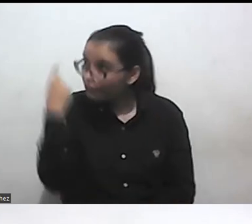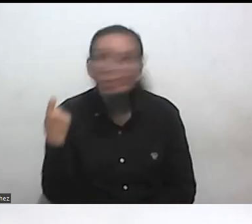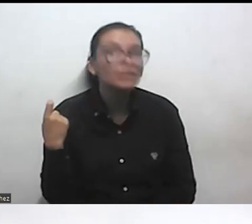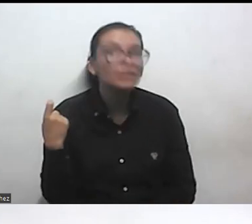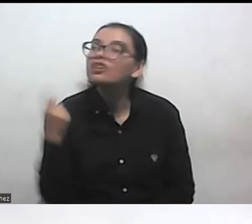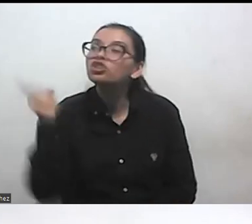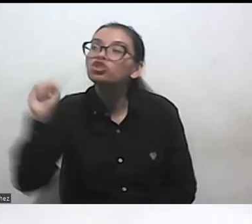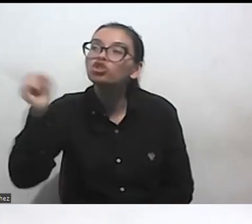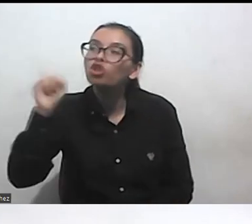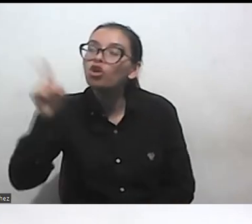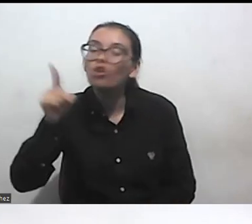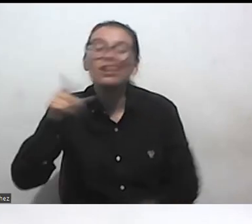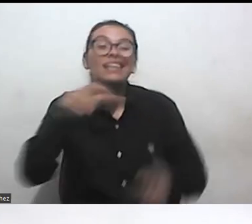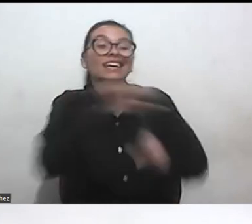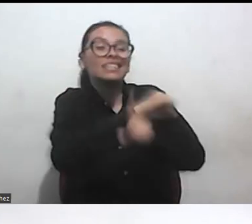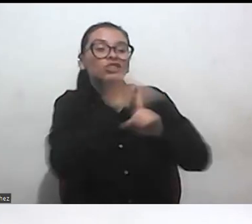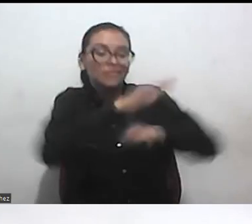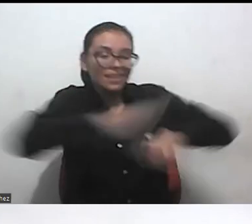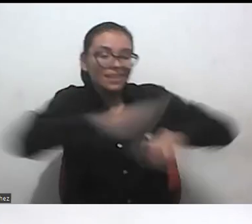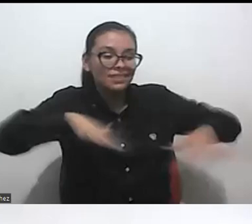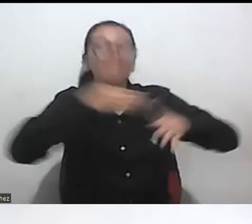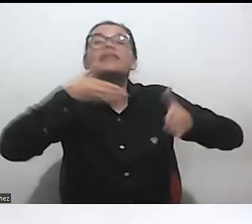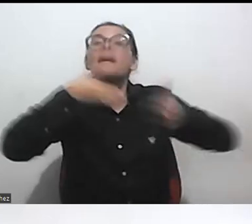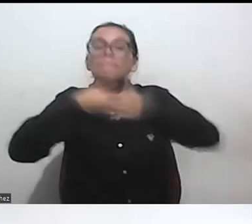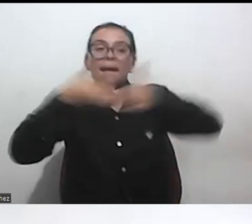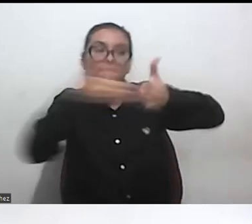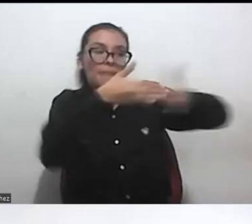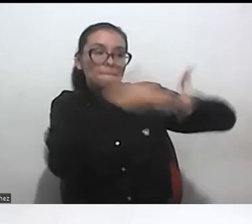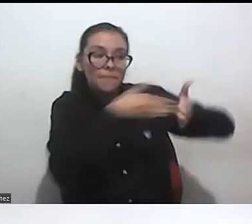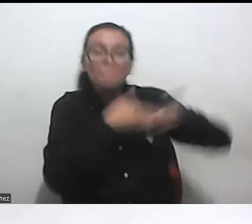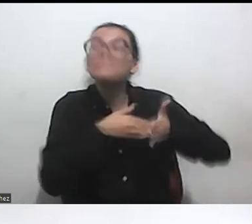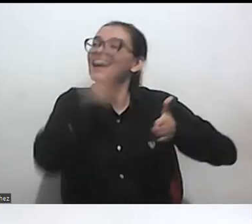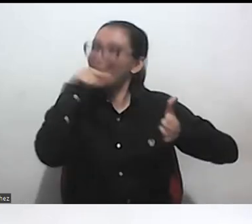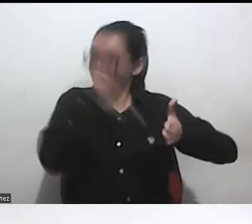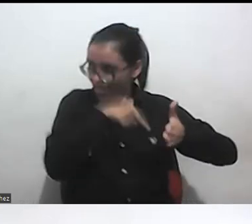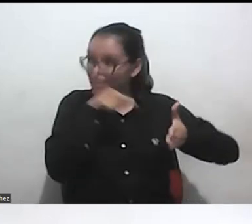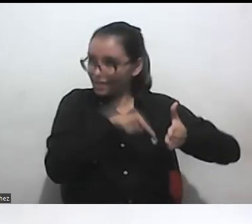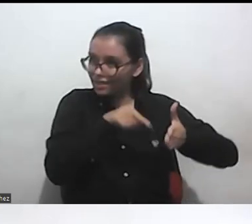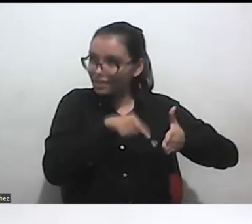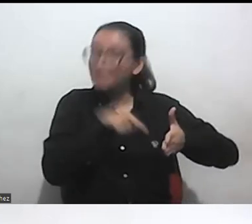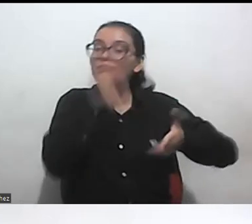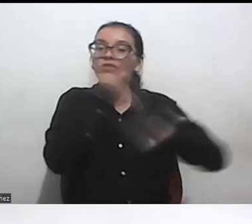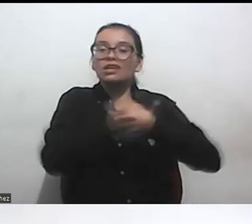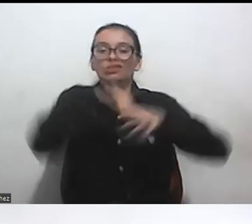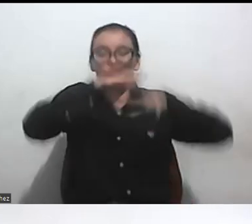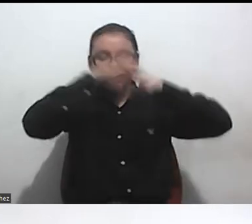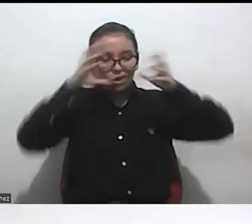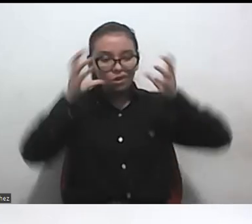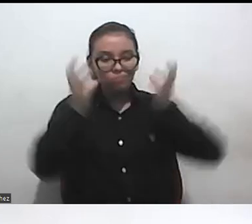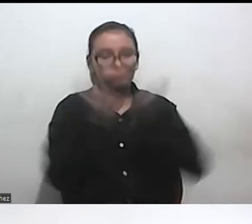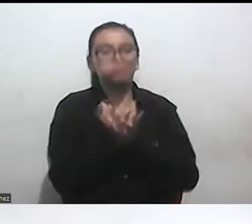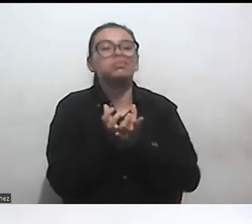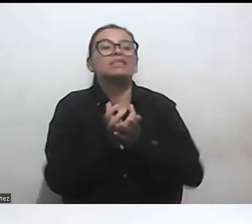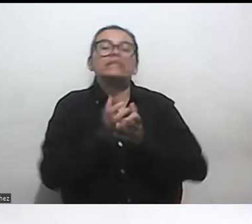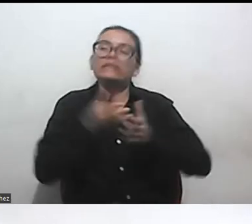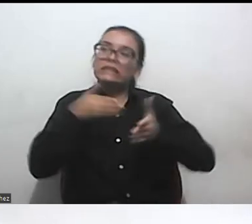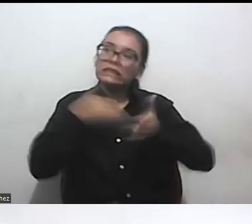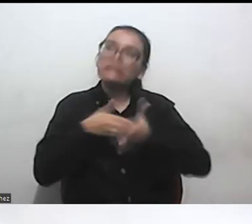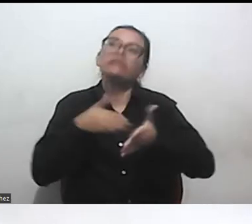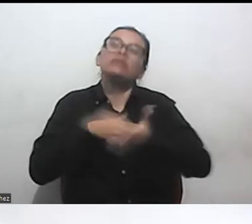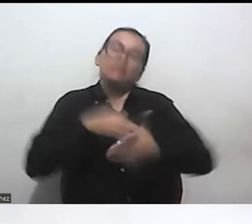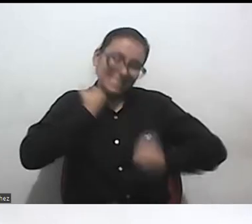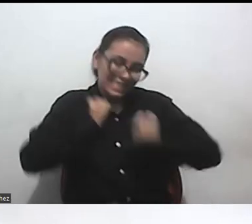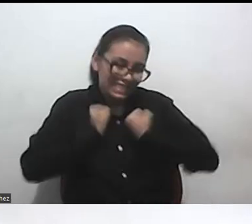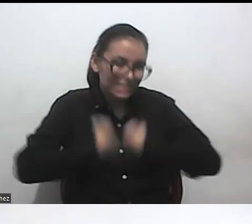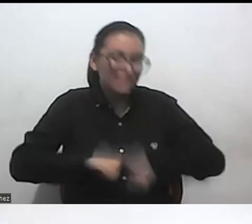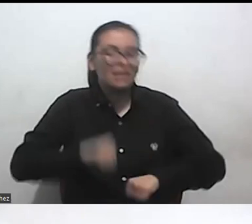y por eso hay un movimiento grande a nivel global que luchó porque se llamara la convención sobre los derechos de las personas con